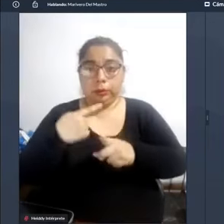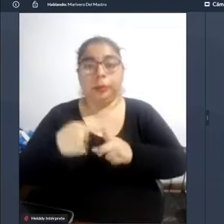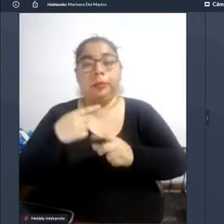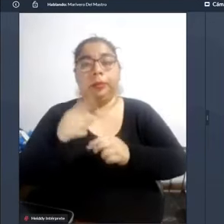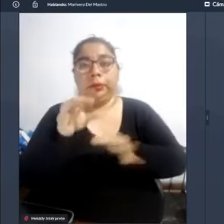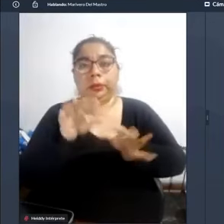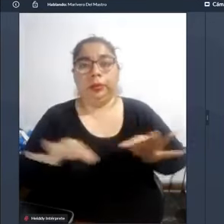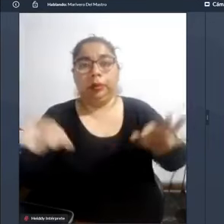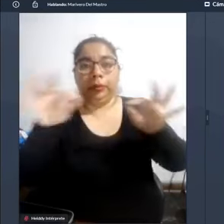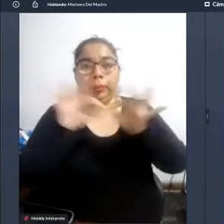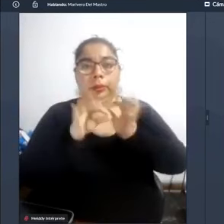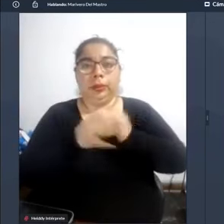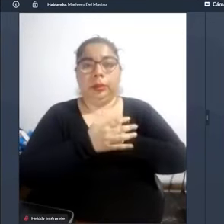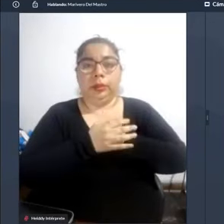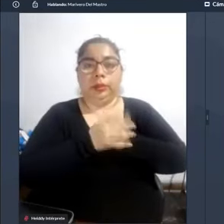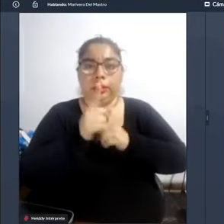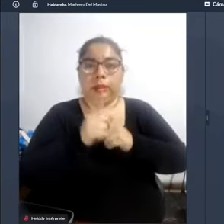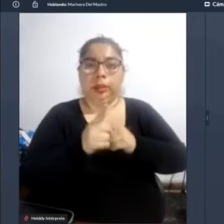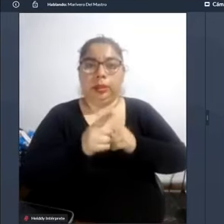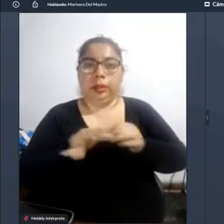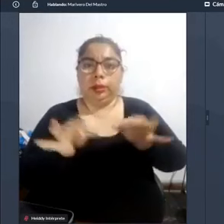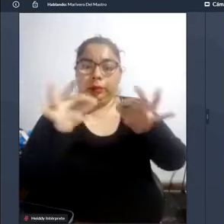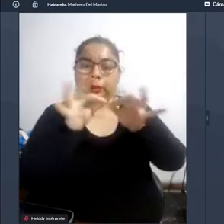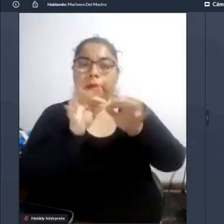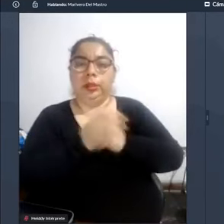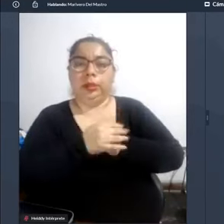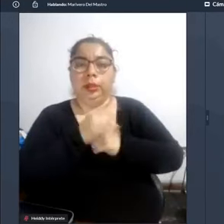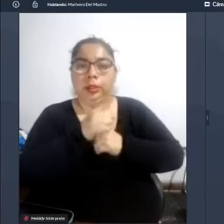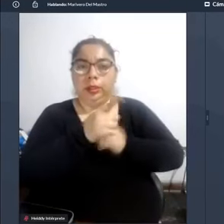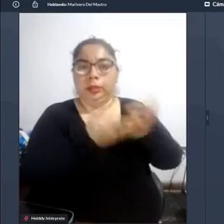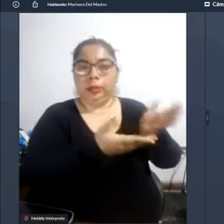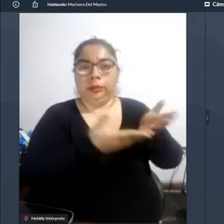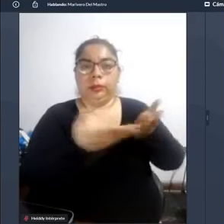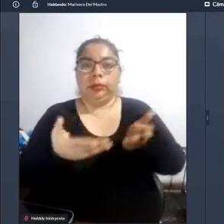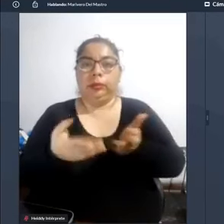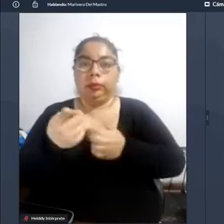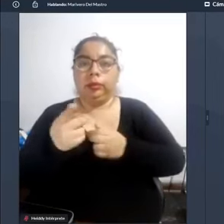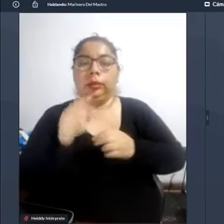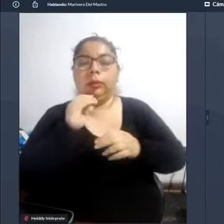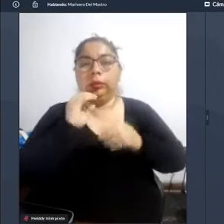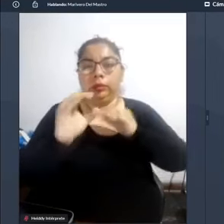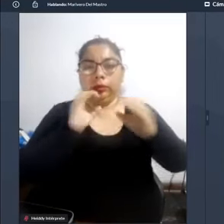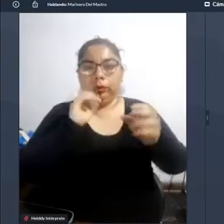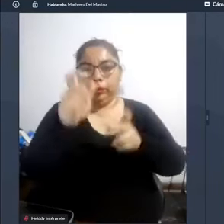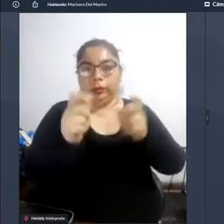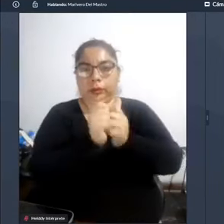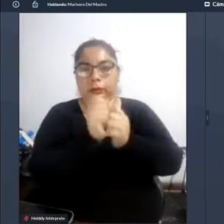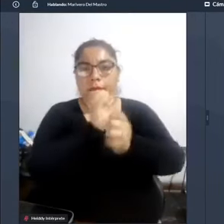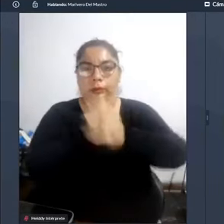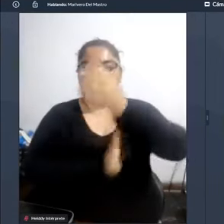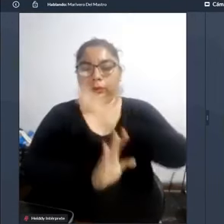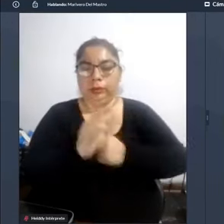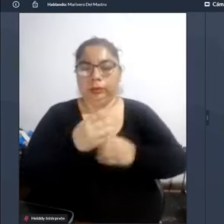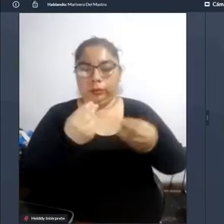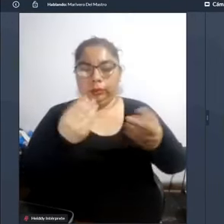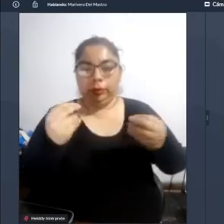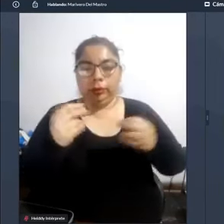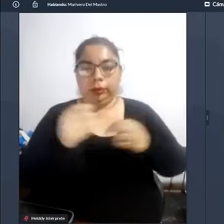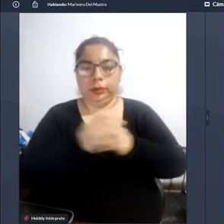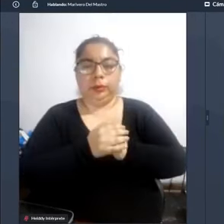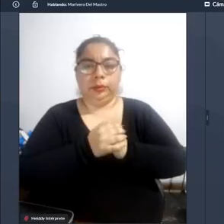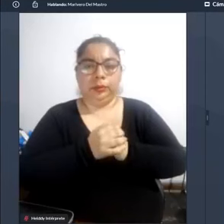enfatizar en la importancia y el indispensable que resulta en las consultas con personas con discapacidad muchas veces podemos tener